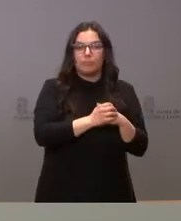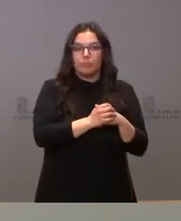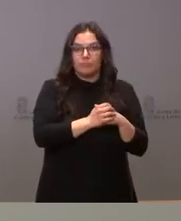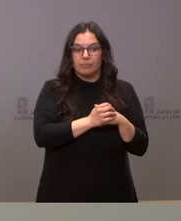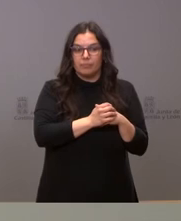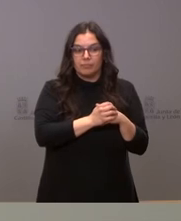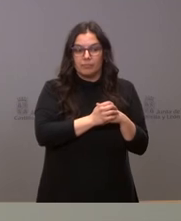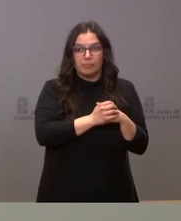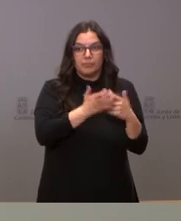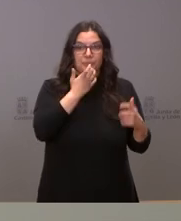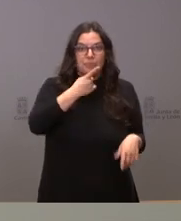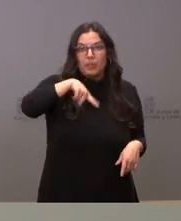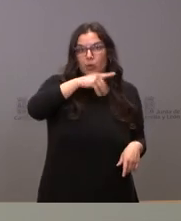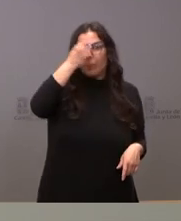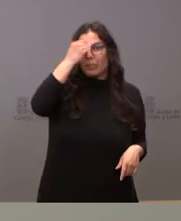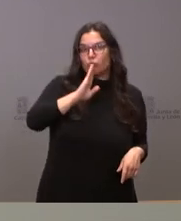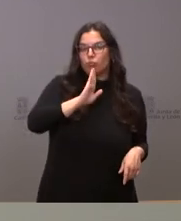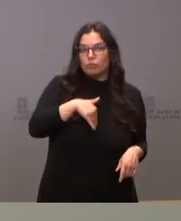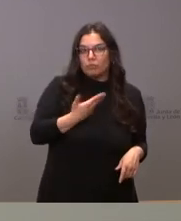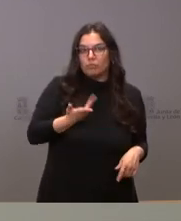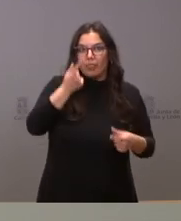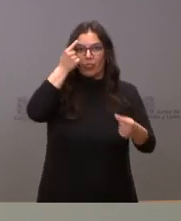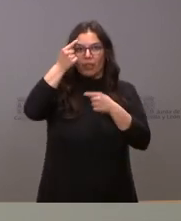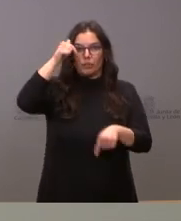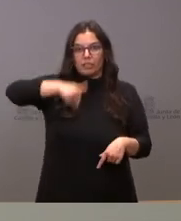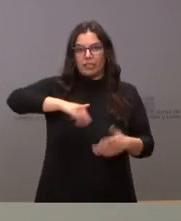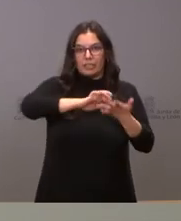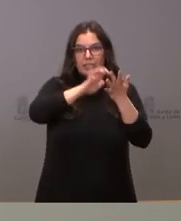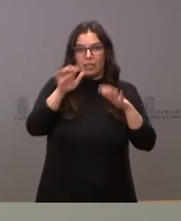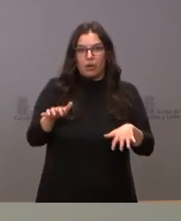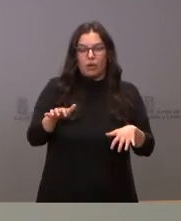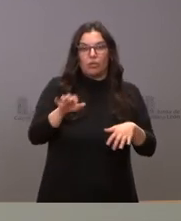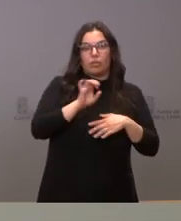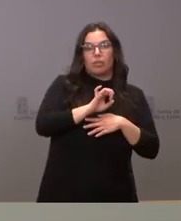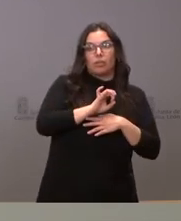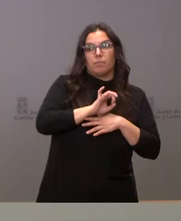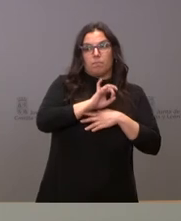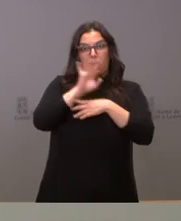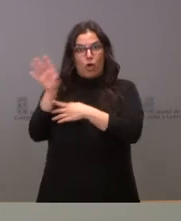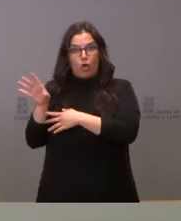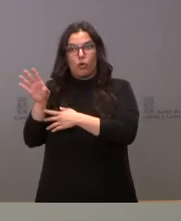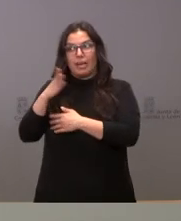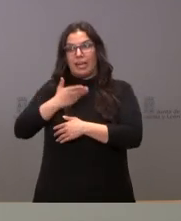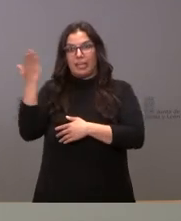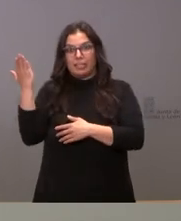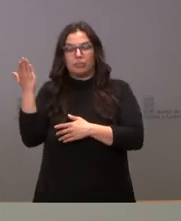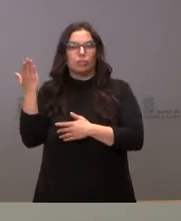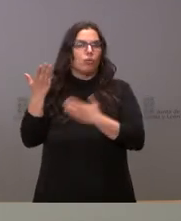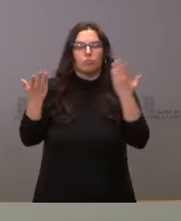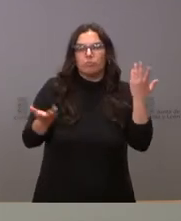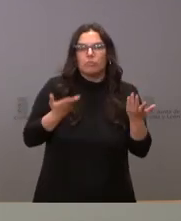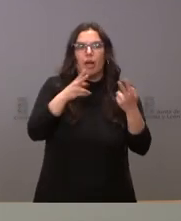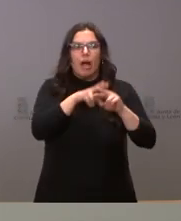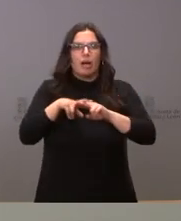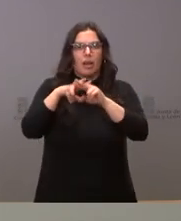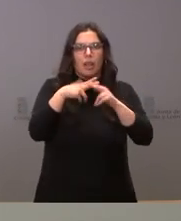si estiman oportuno que el dato de Castilla y León sea mejor que el del conjunto nacional y cuáles son las causas y analizarlo